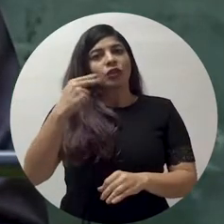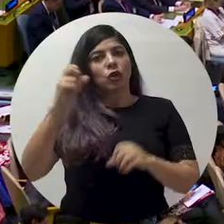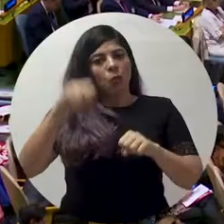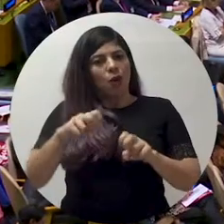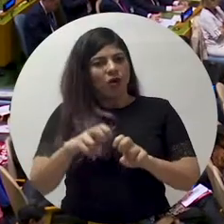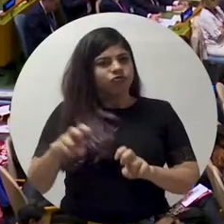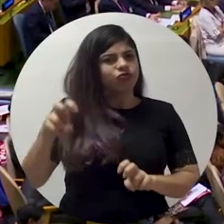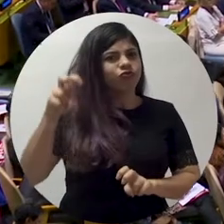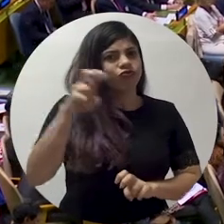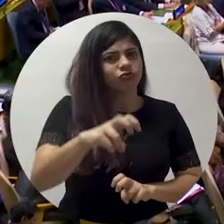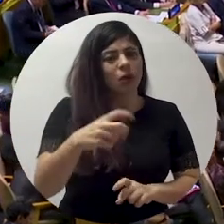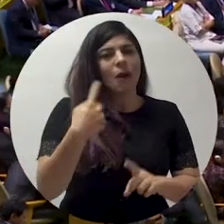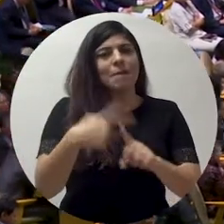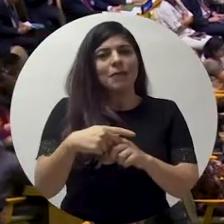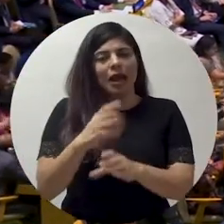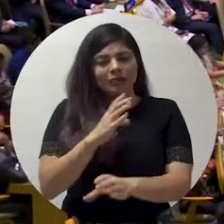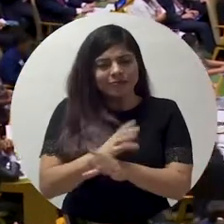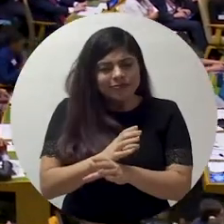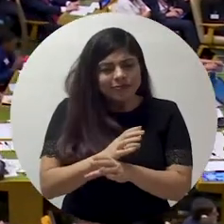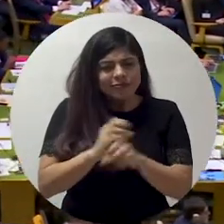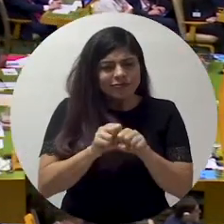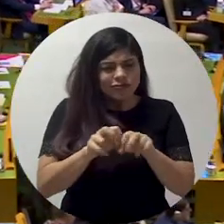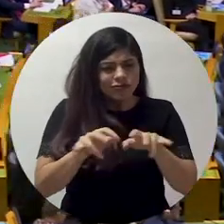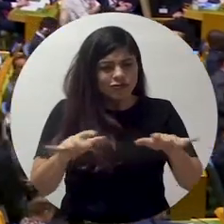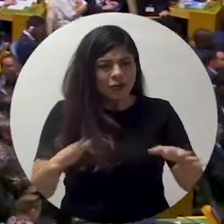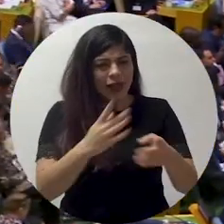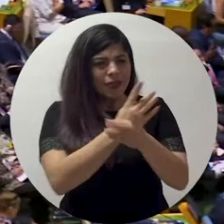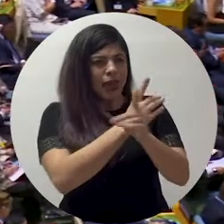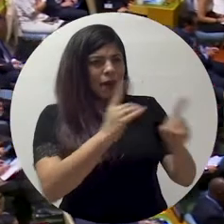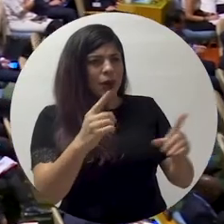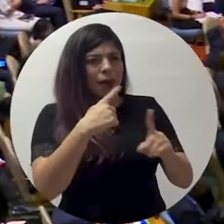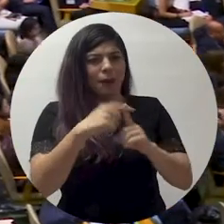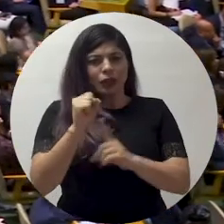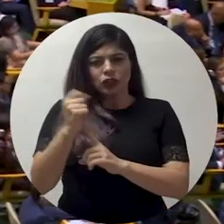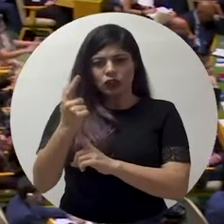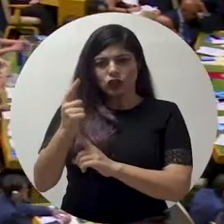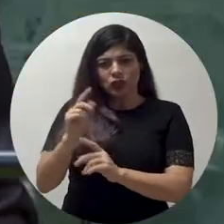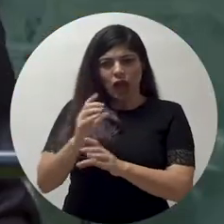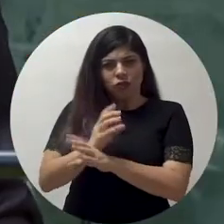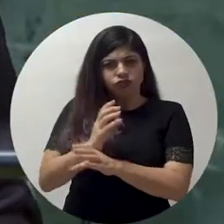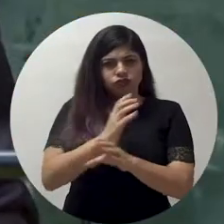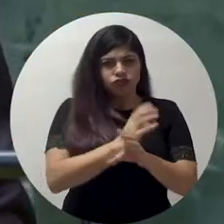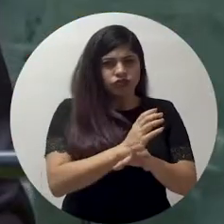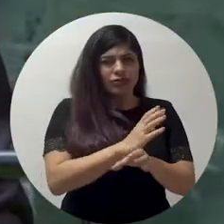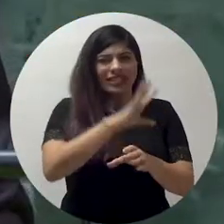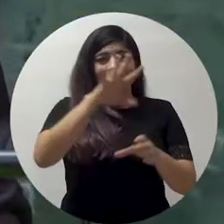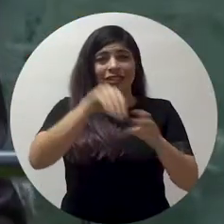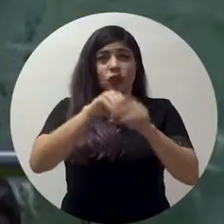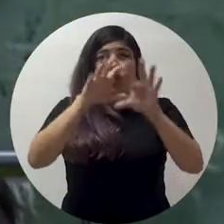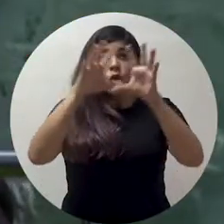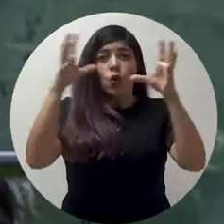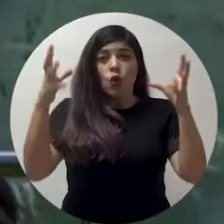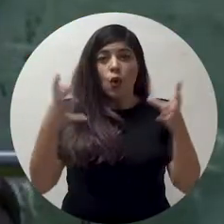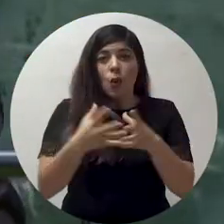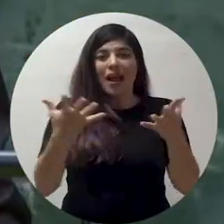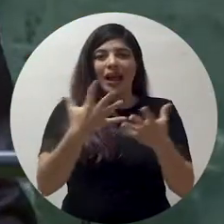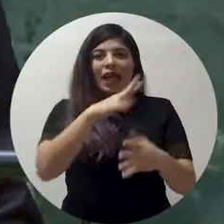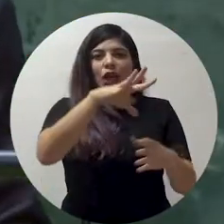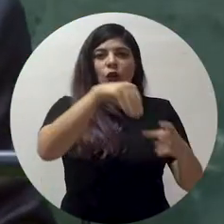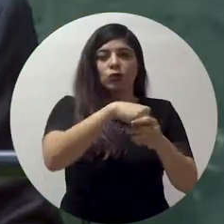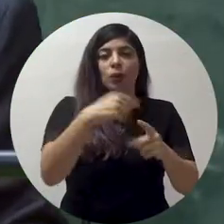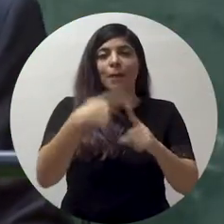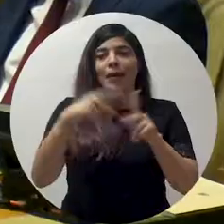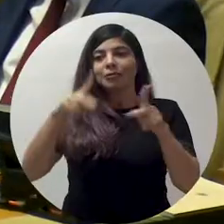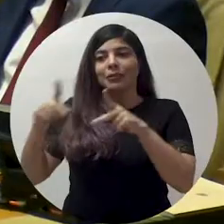historia y preservar el tejido democrático y social. Una iniciativa global de inclusión y alfabetización